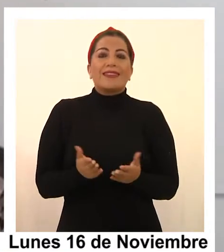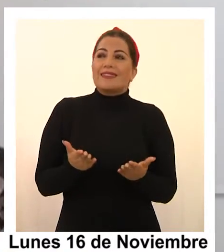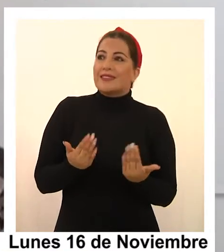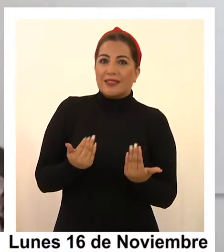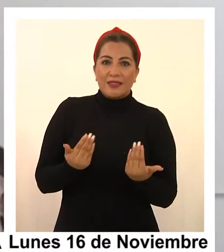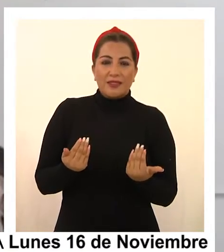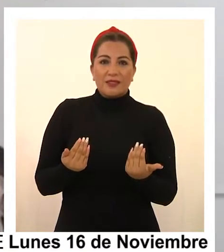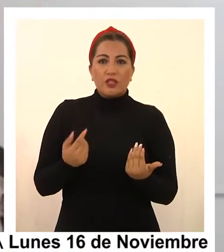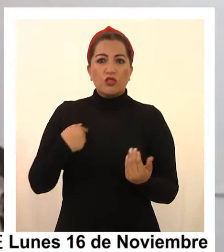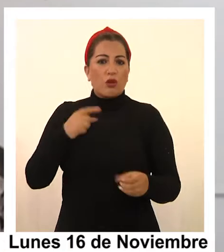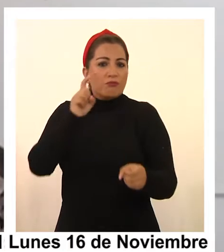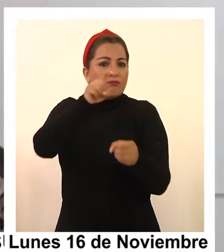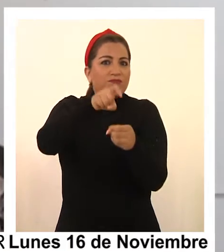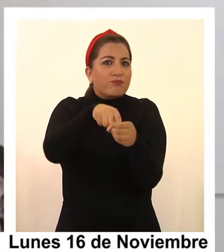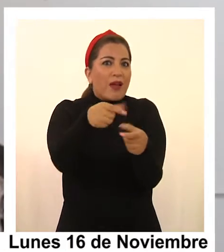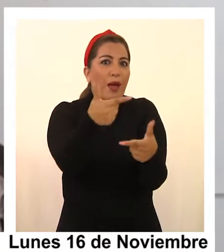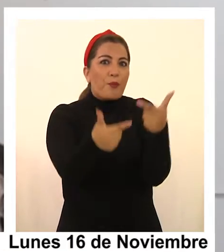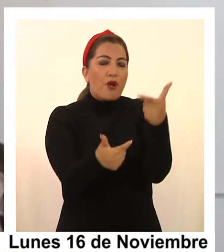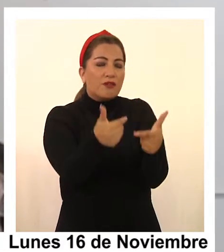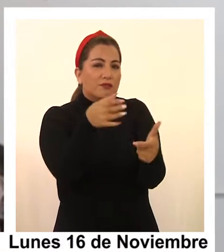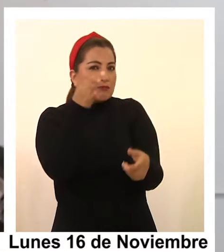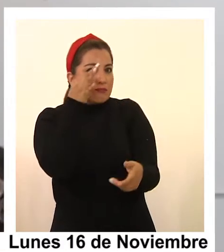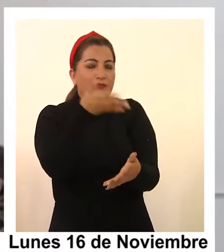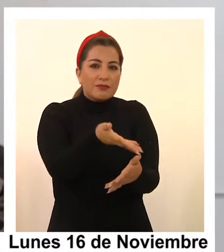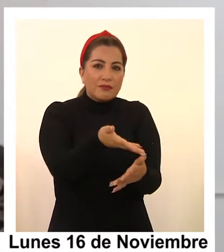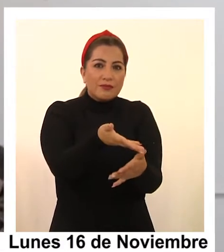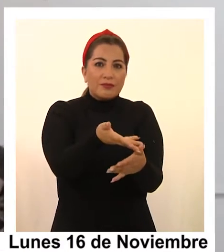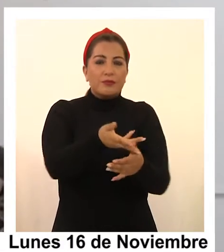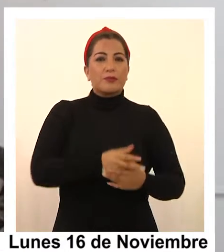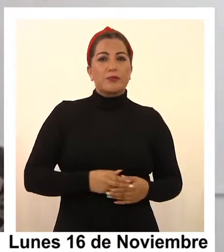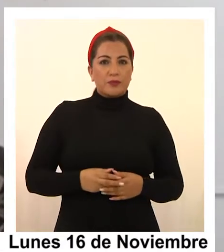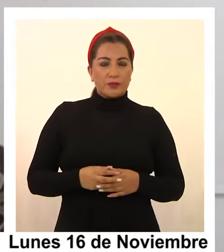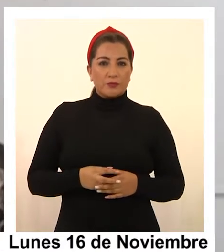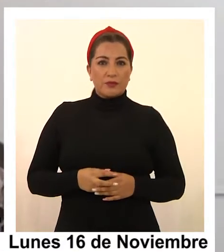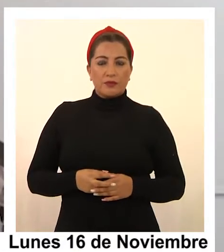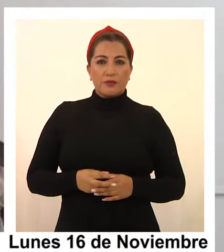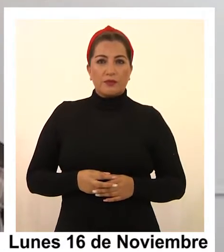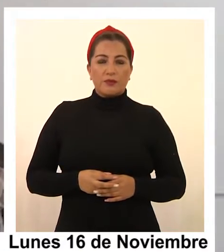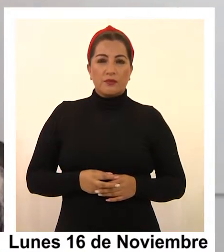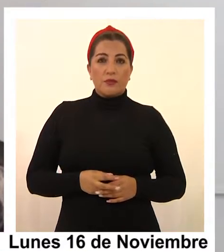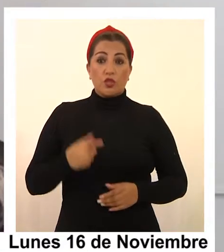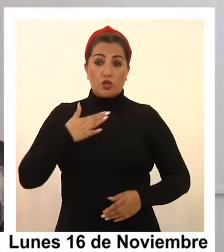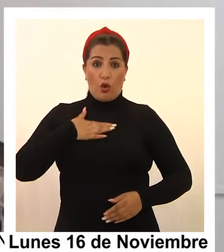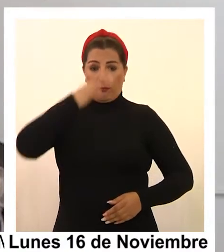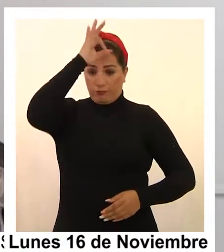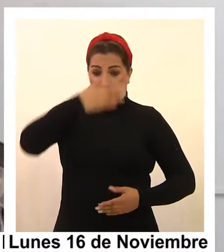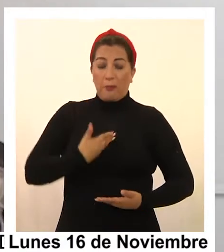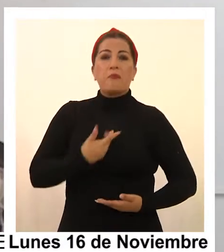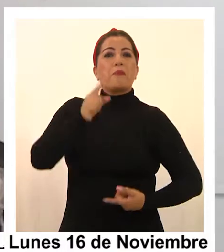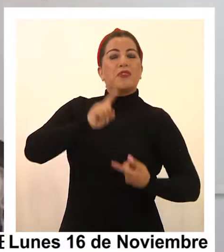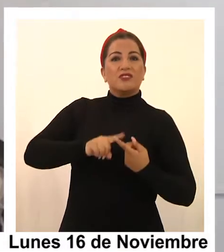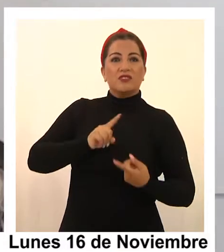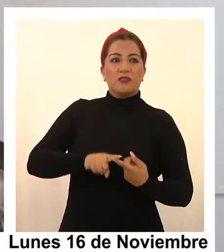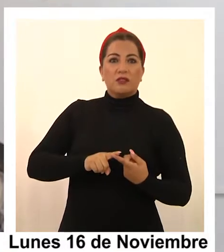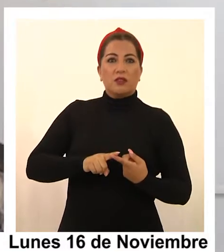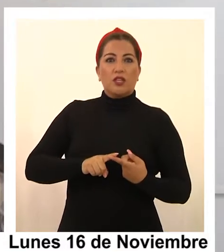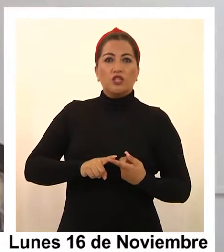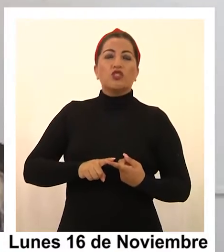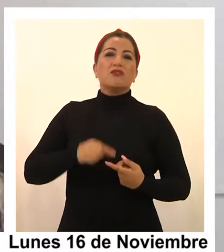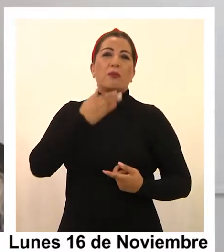sociedad, esa necesidad de involucrarme en la política porque no me,